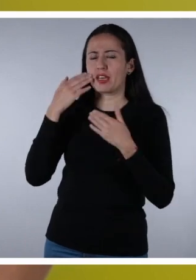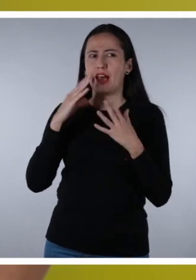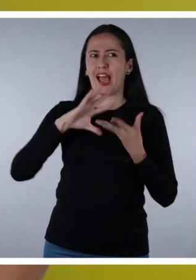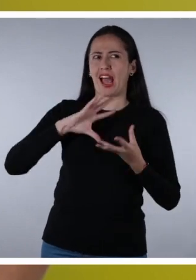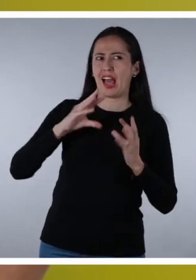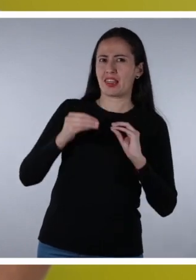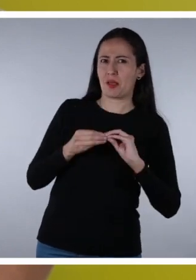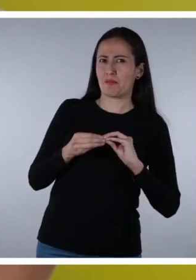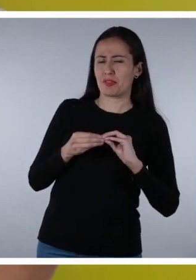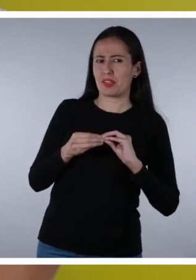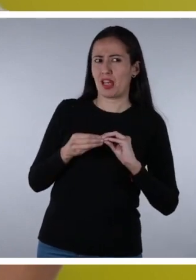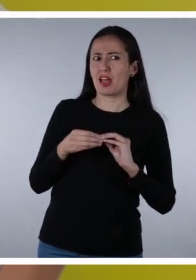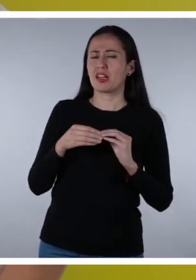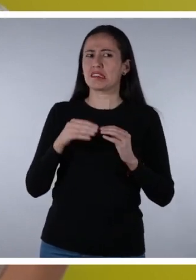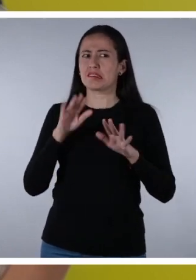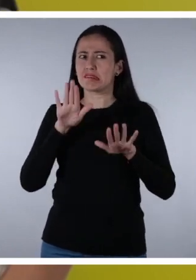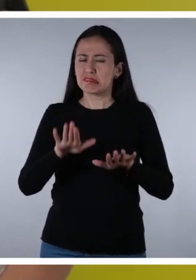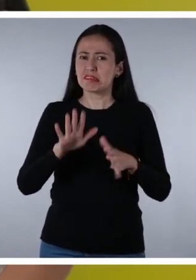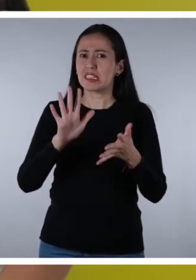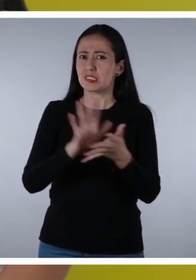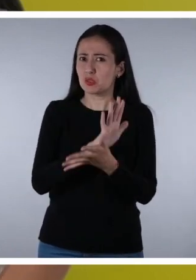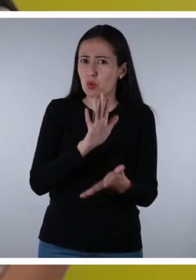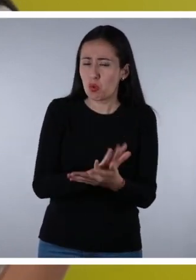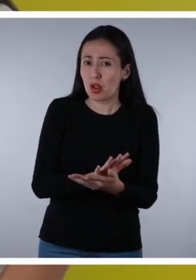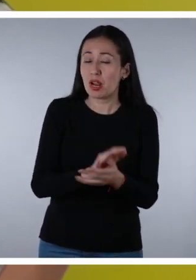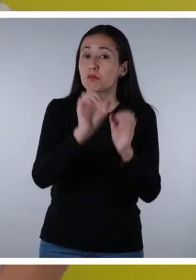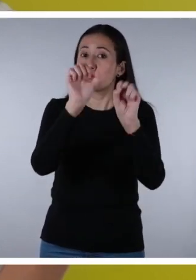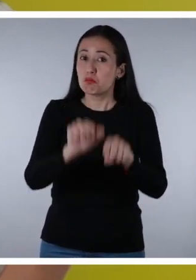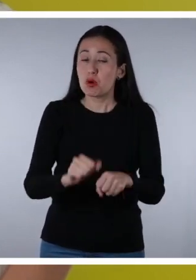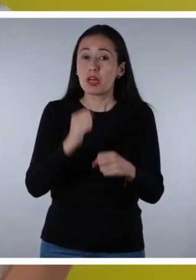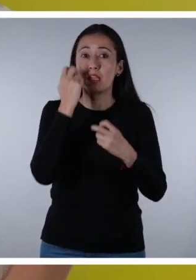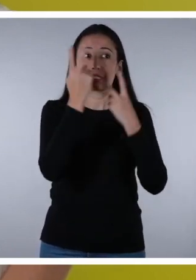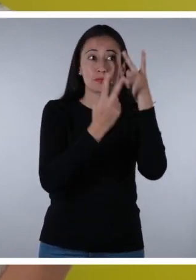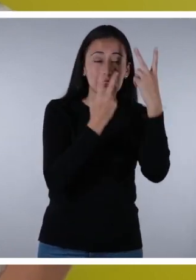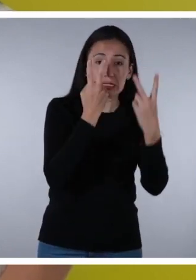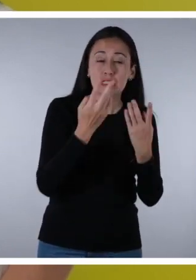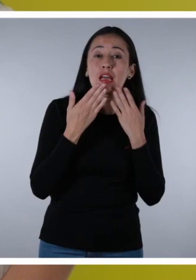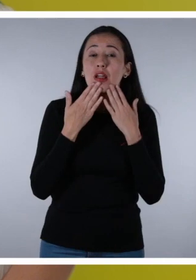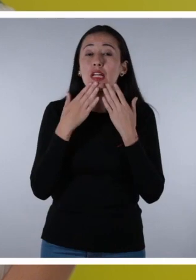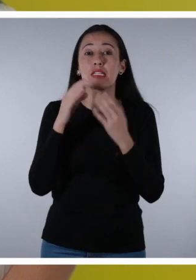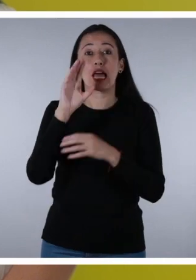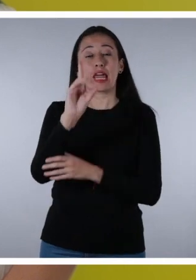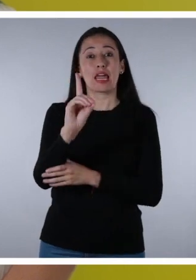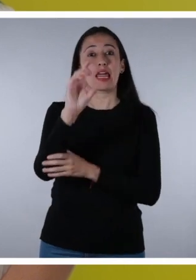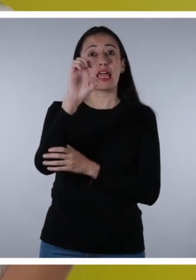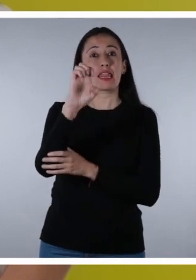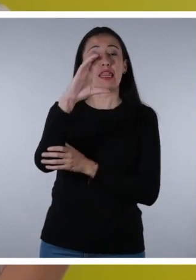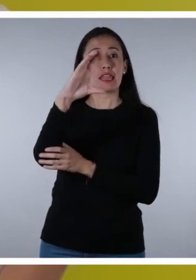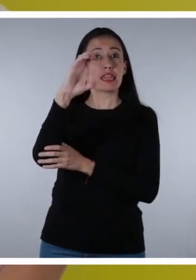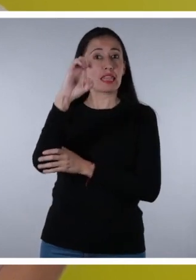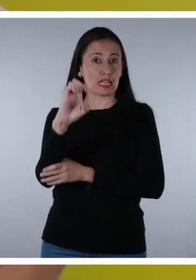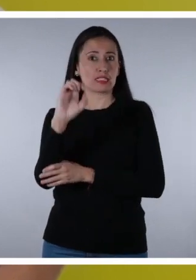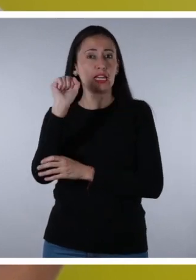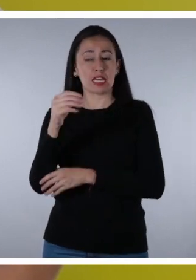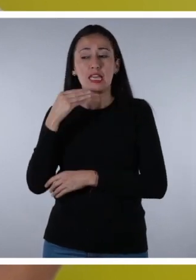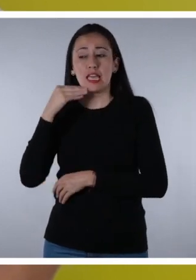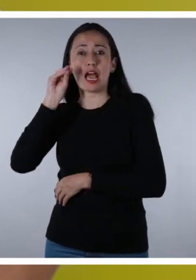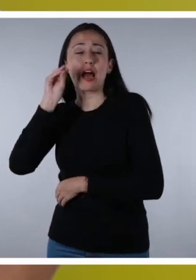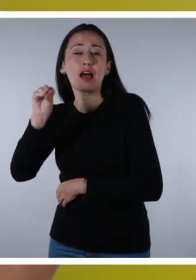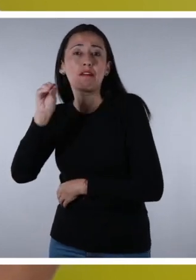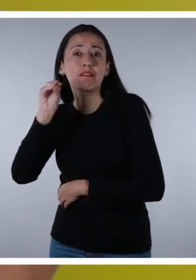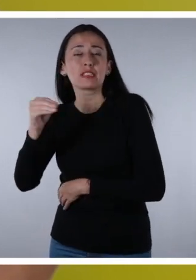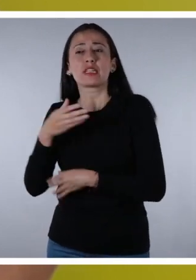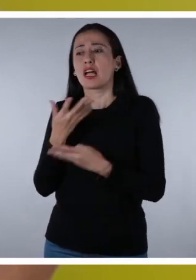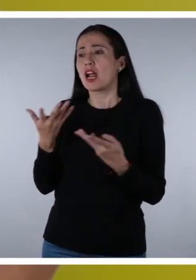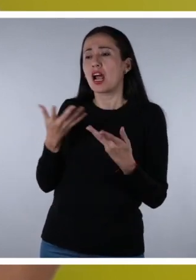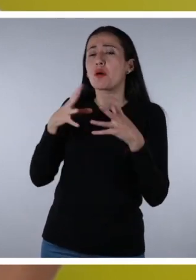adaptarse a la institución educativa a la que le asignaron, puedes visitar los departamentos de consejería estudiantil para alertar de esta situación